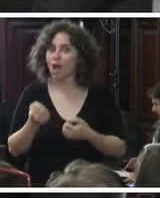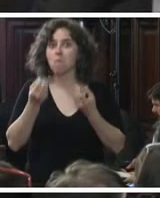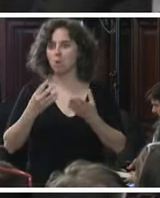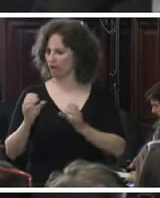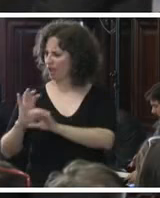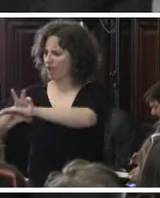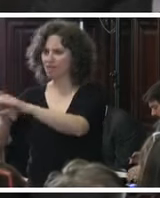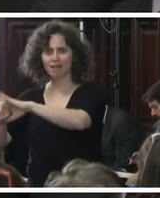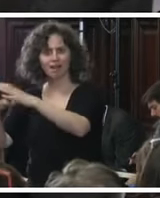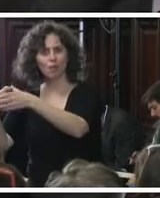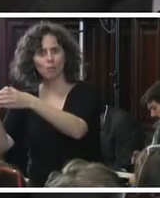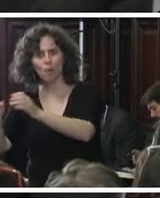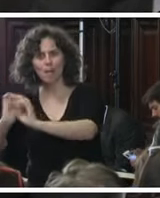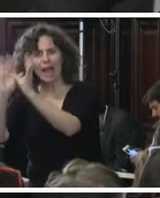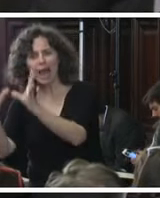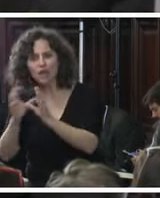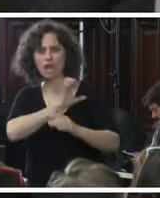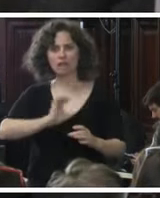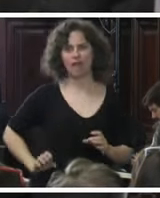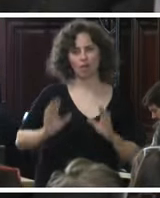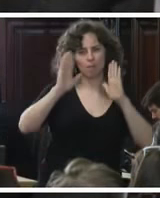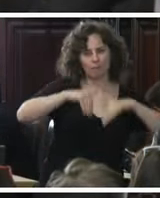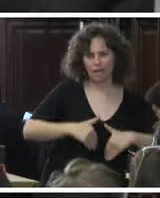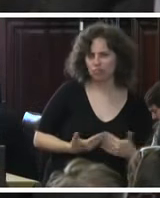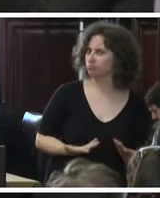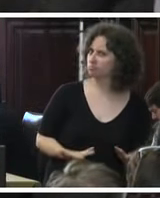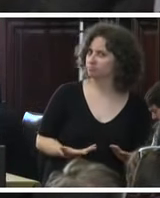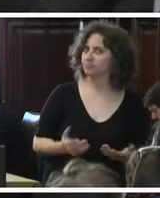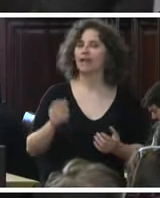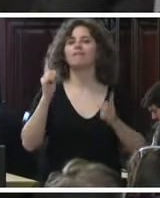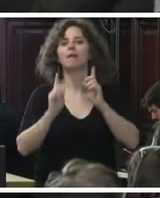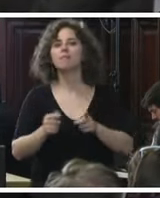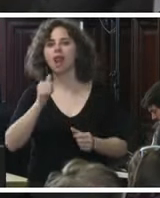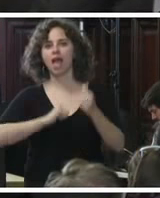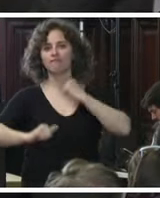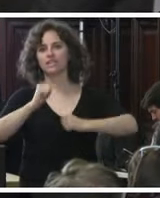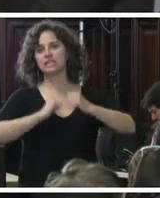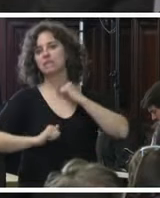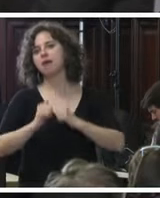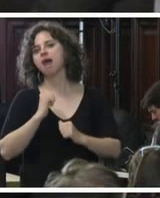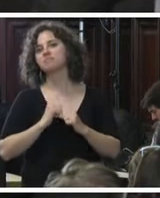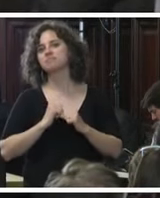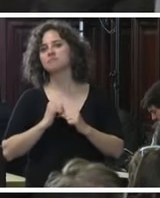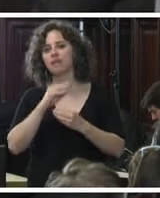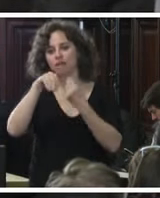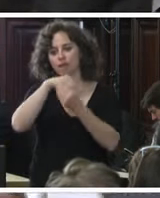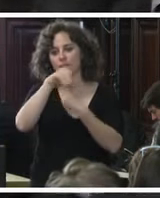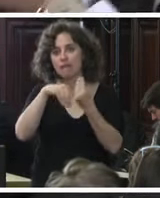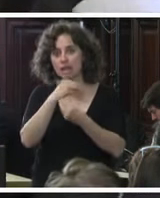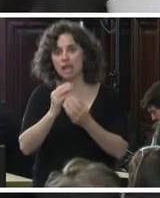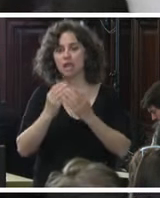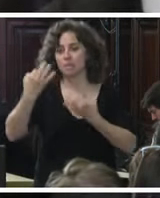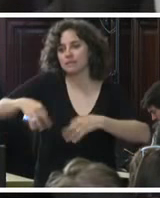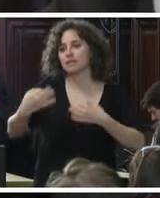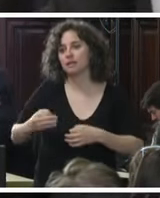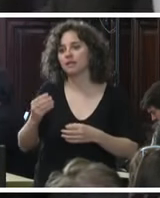claridad que la que tiene el estado y a las víctimas y hago una mención especial a la presencia